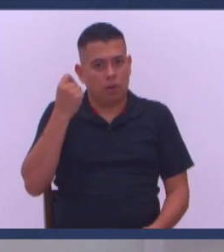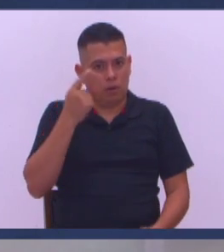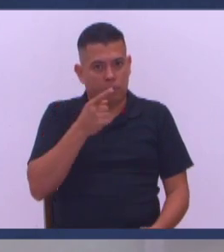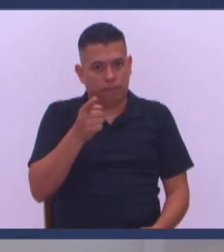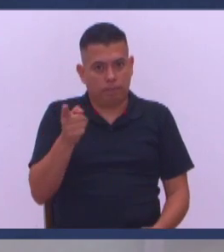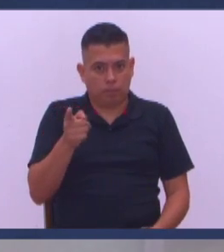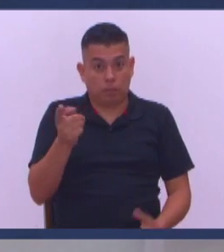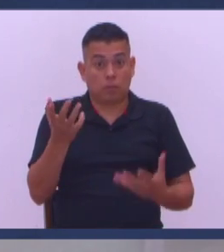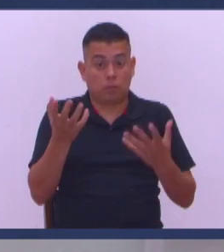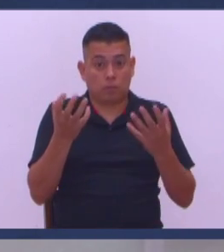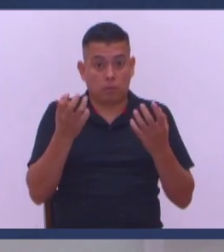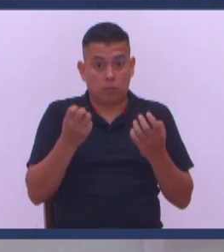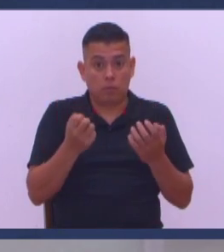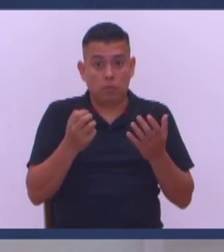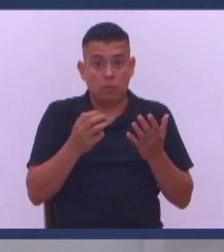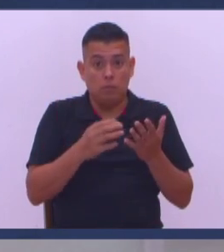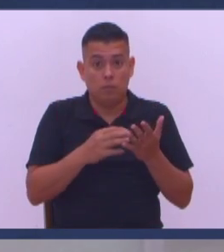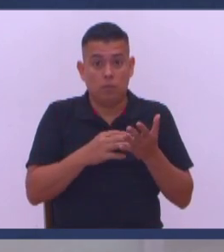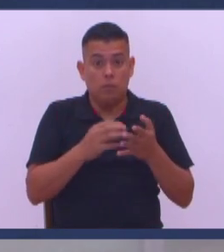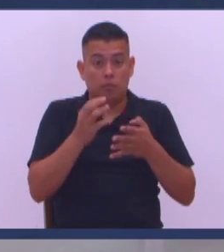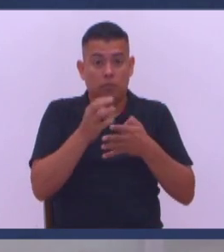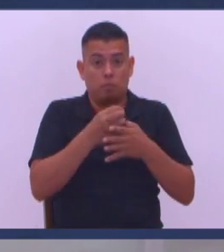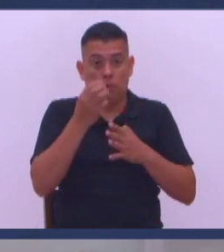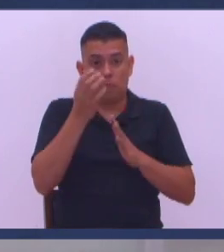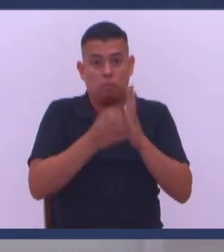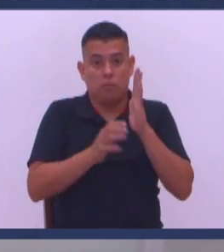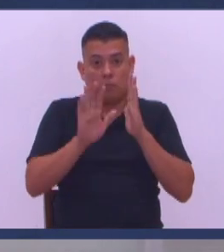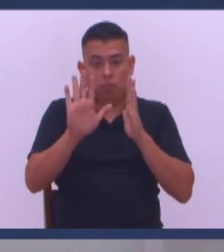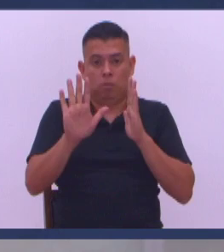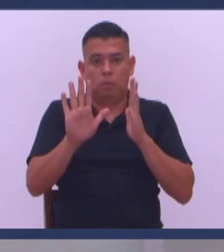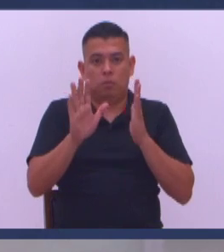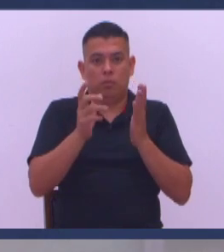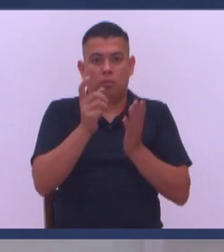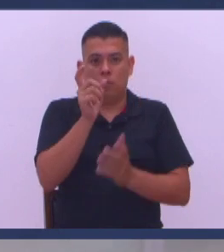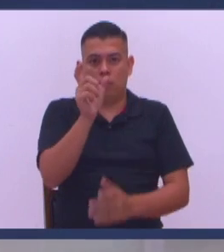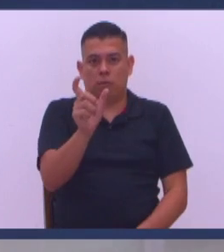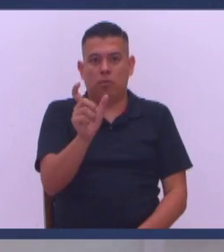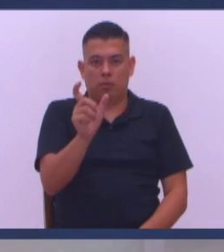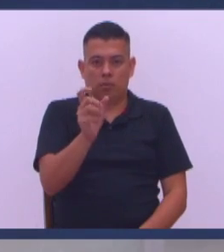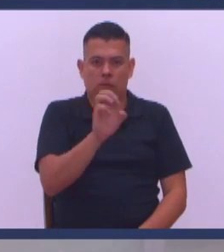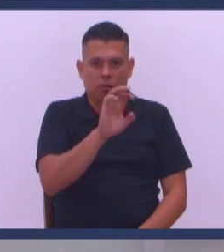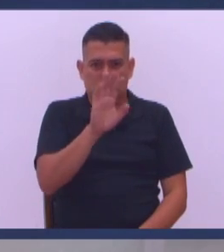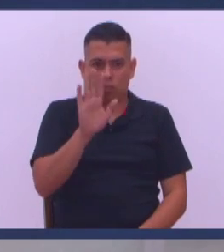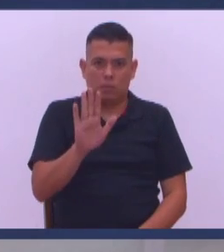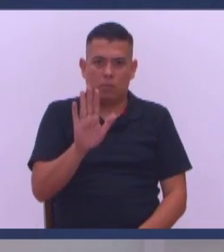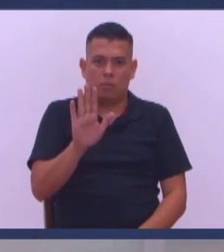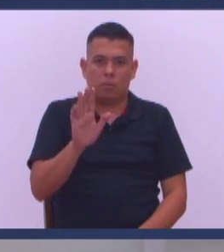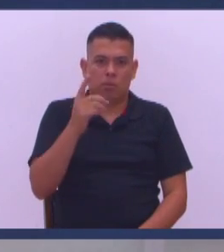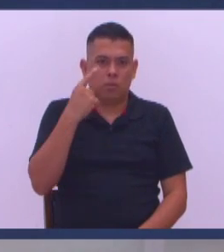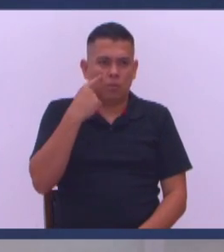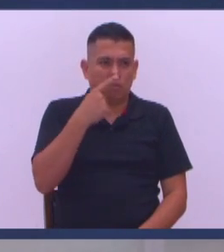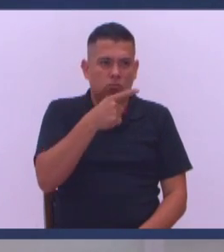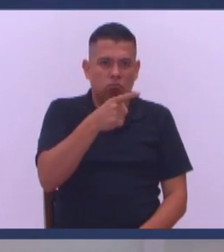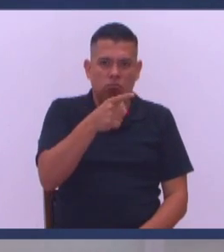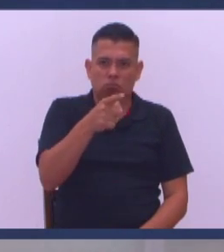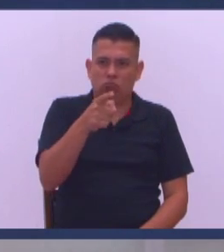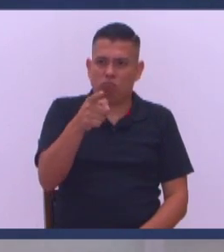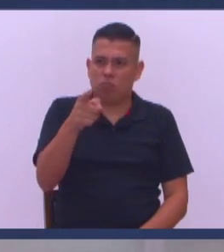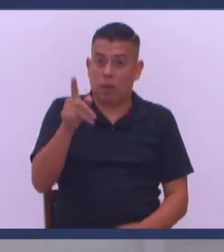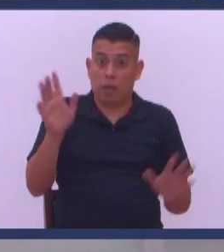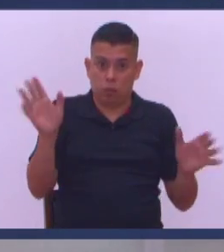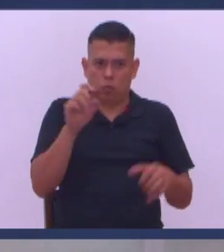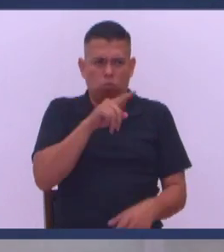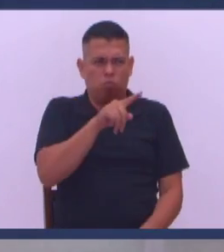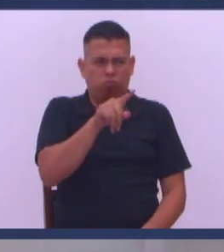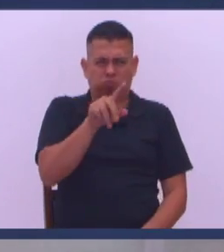que estoy diciendo Quiero citar el texto De Mateo capítulo 5 Cuando dice la palabra Claramente Viendo a la multitud Amigo